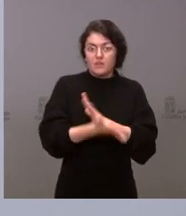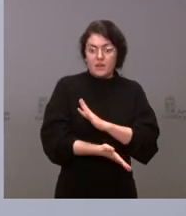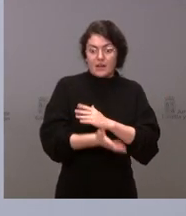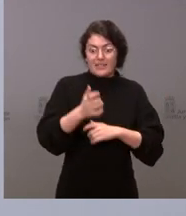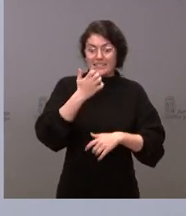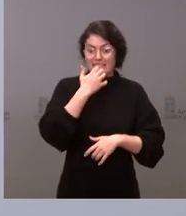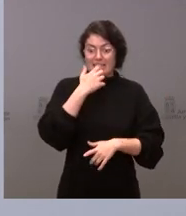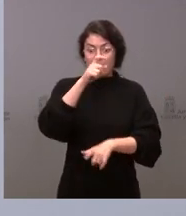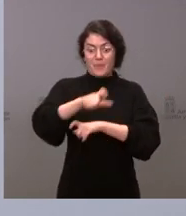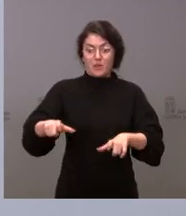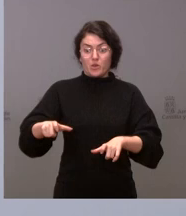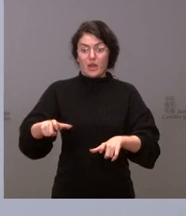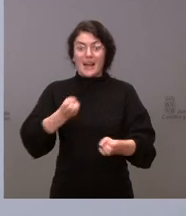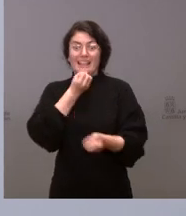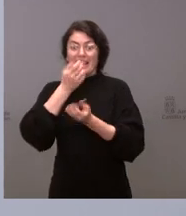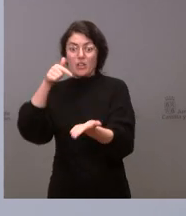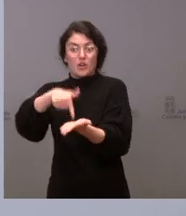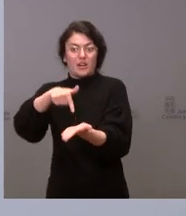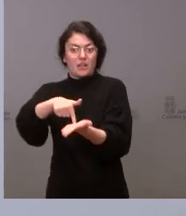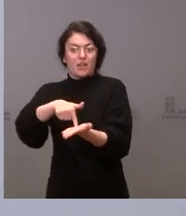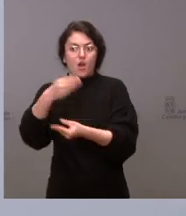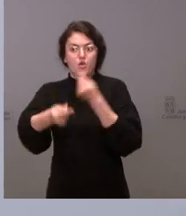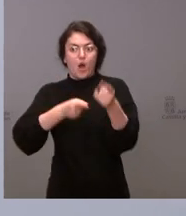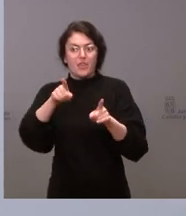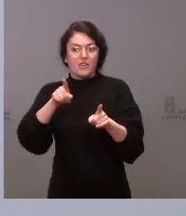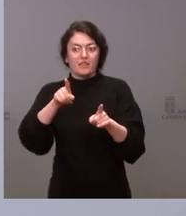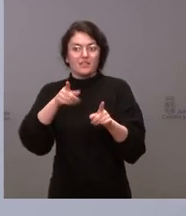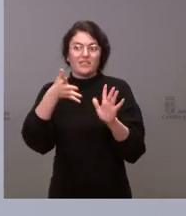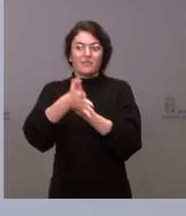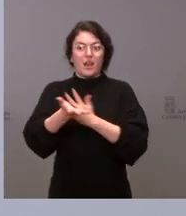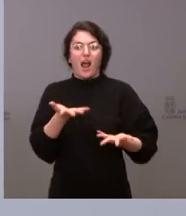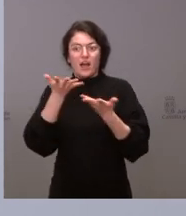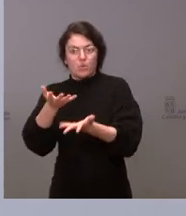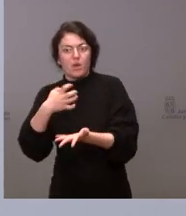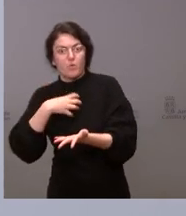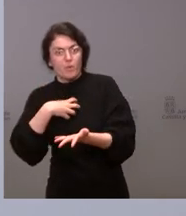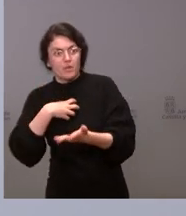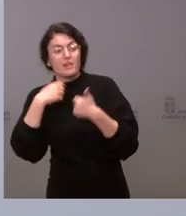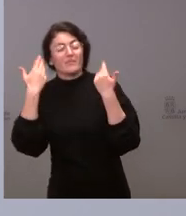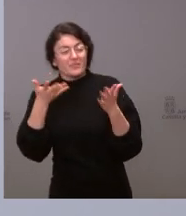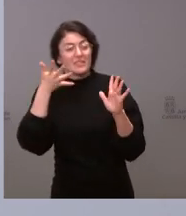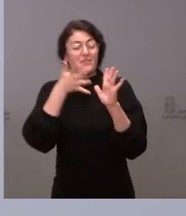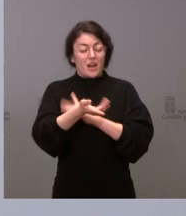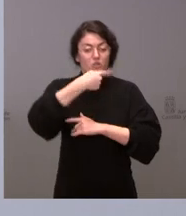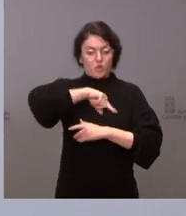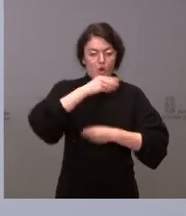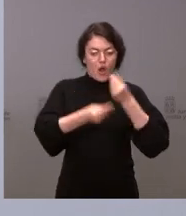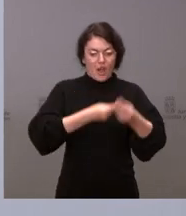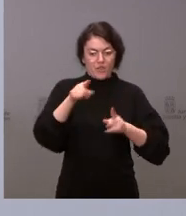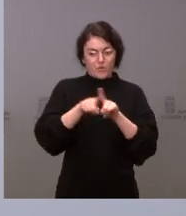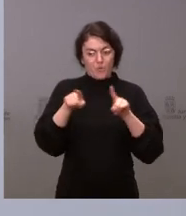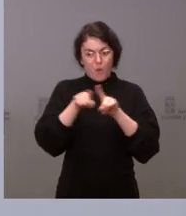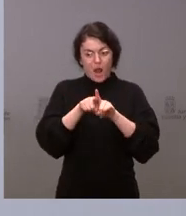declaración de la renta, ¿qué ayuda van a recibir? Bueno, pues eso es lo que vamos a hacer con esa línea de ayudas específica